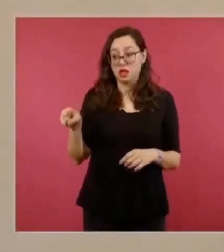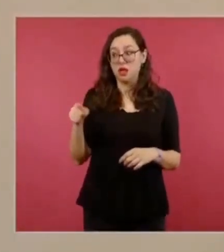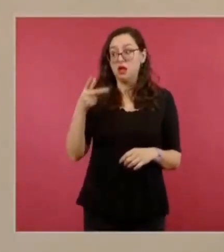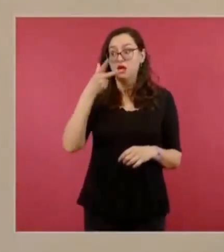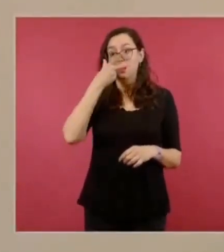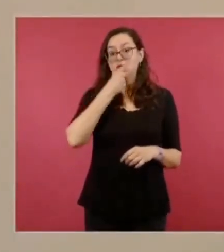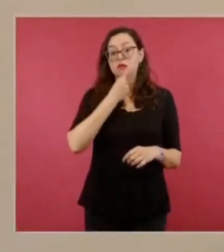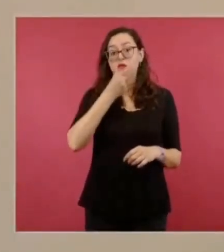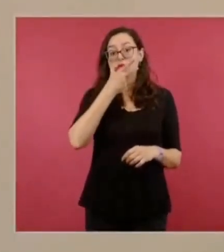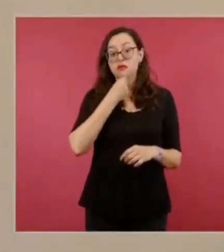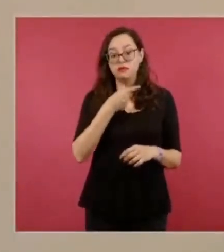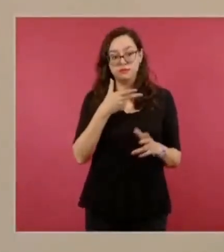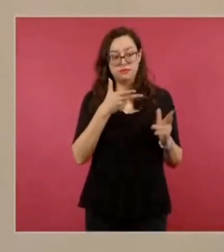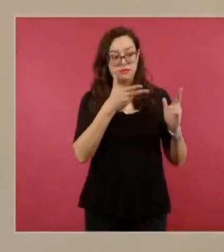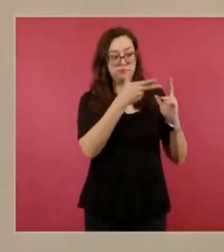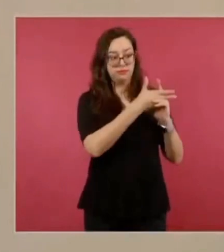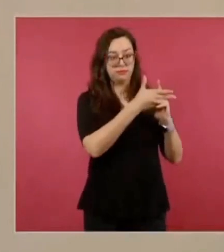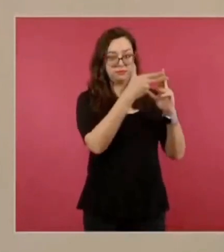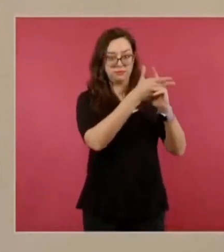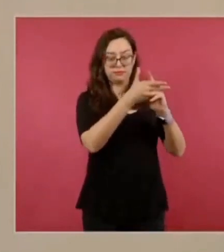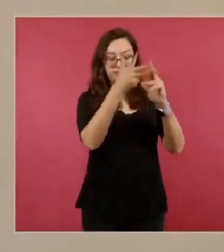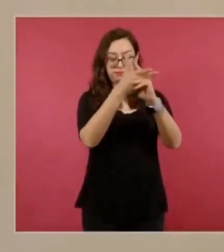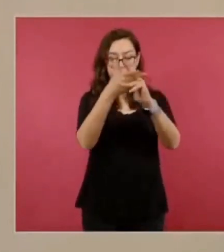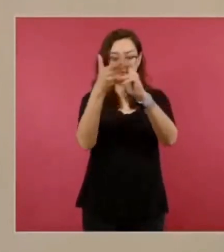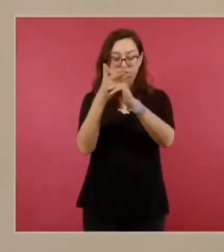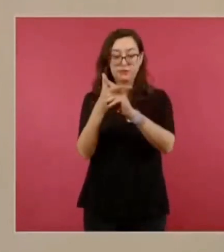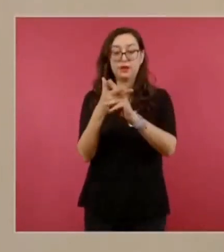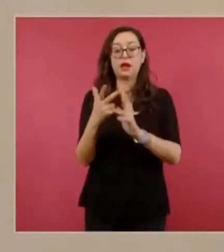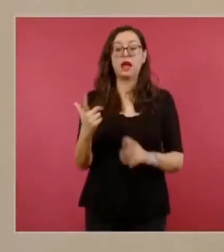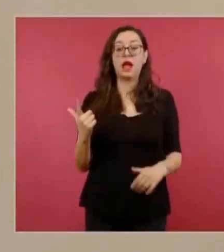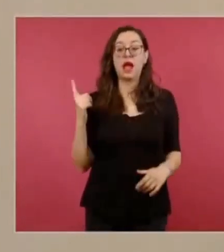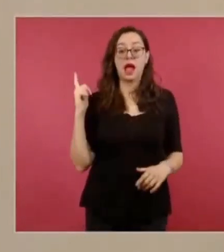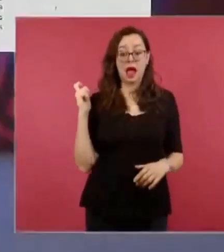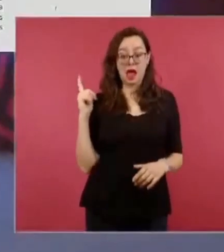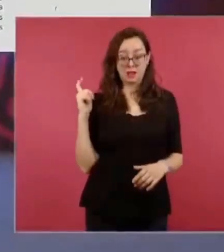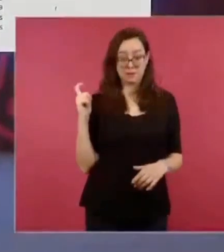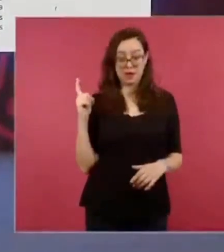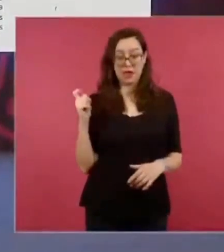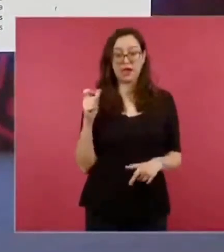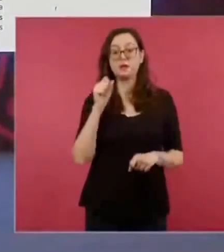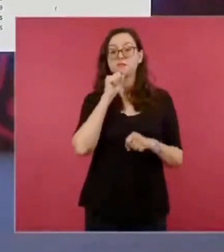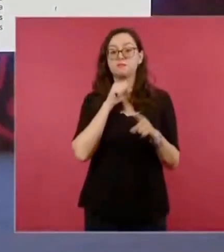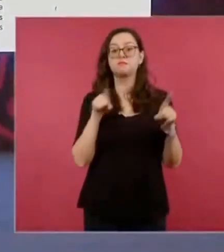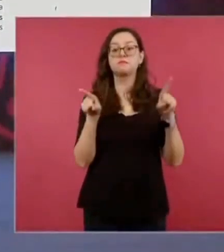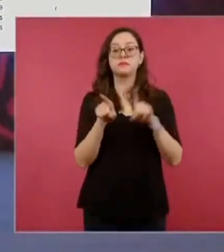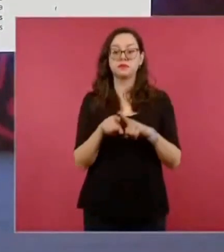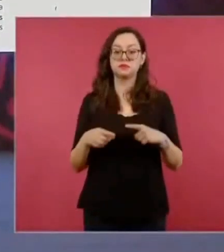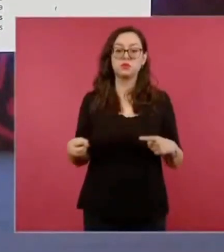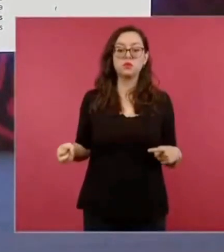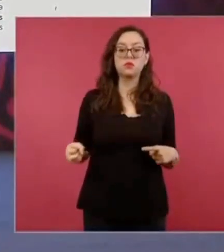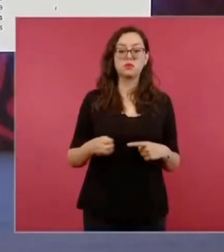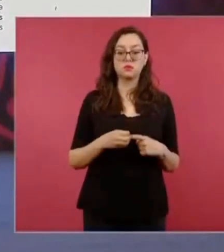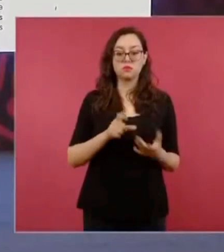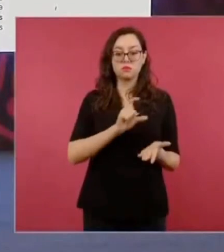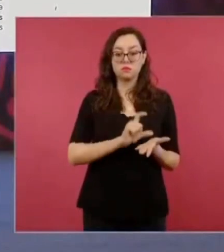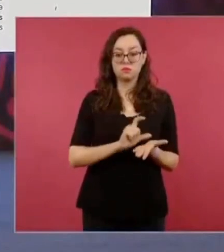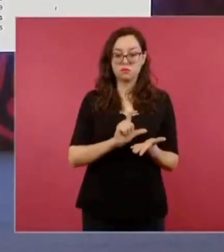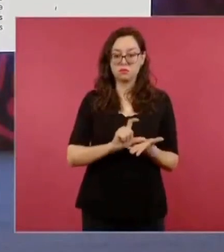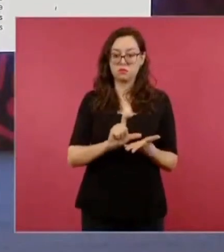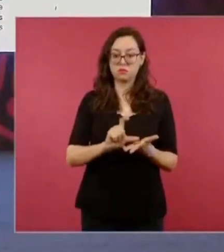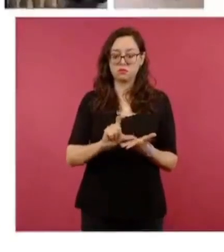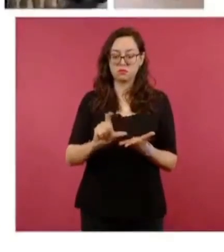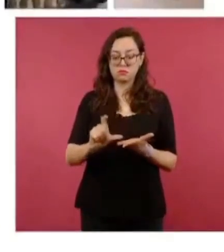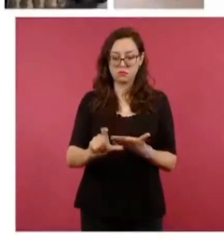los delitos de homicidio calificado en grado de tentativa y portación de arma de fuego y posesión de cartuchos y cargadores de uso exclusivo de las Fuerzas